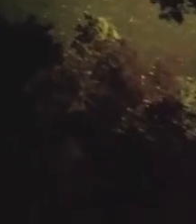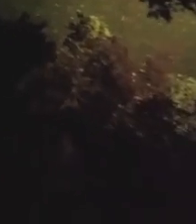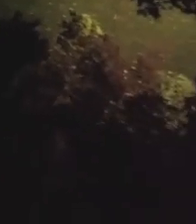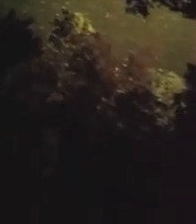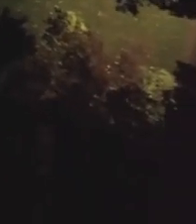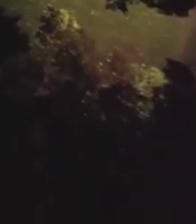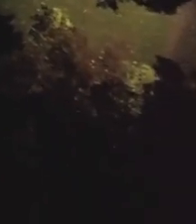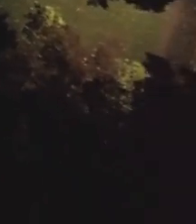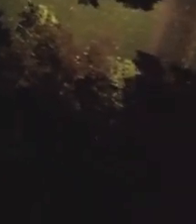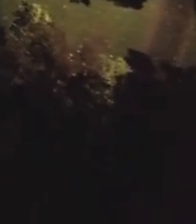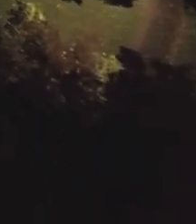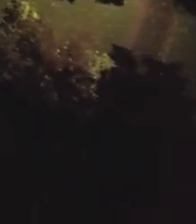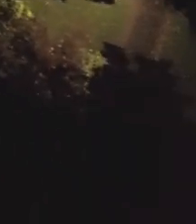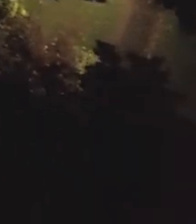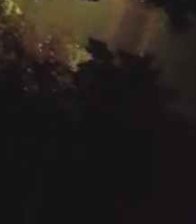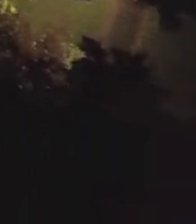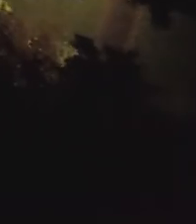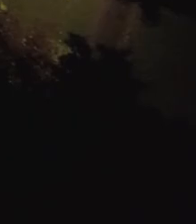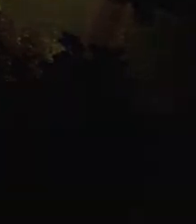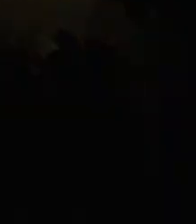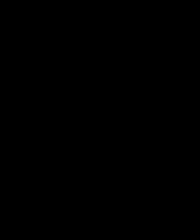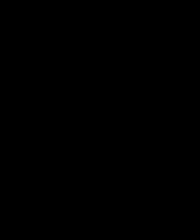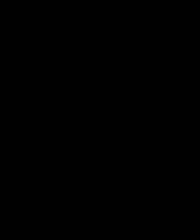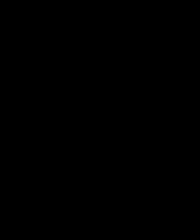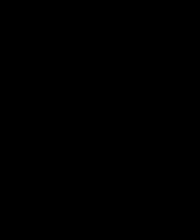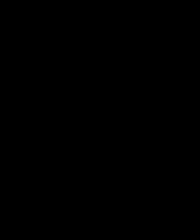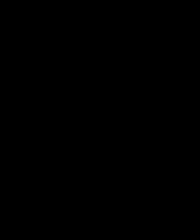¡Gracias! ¡Gracias! ¡Gracias! ¡Gracias! ¡Gracias!